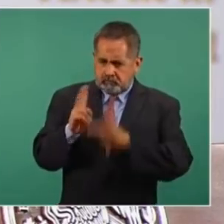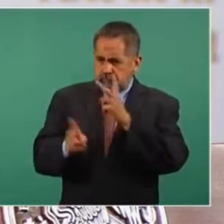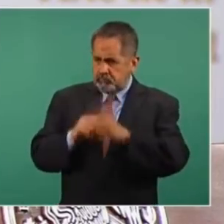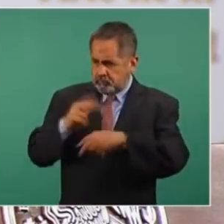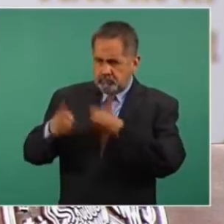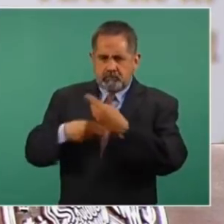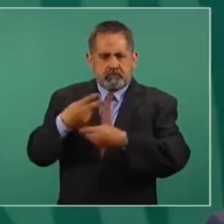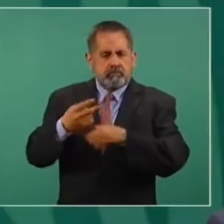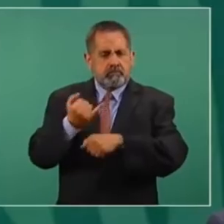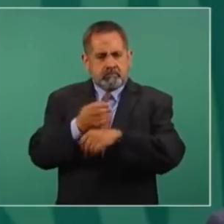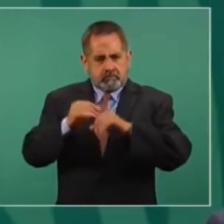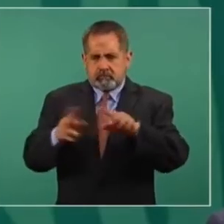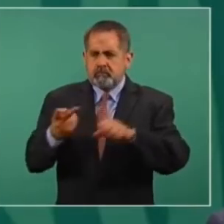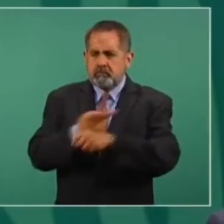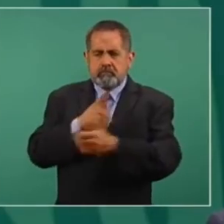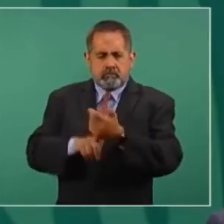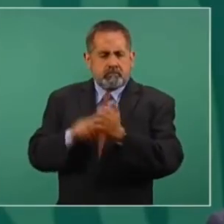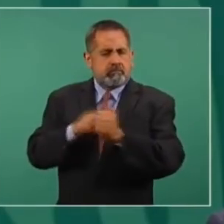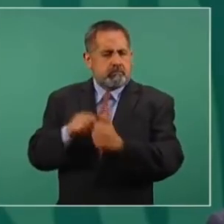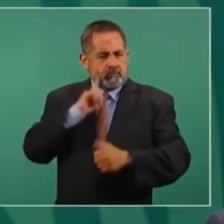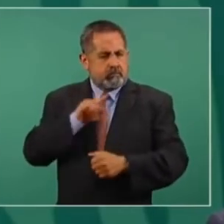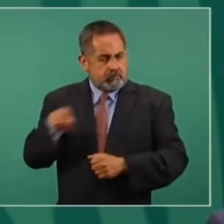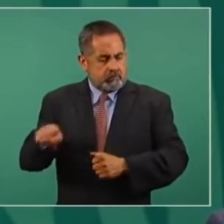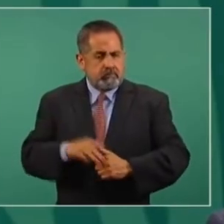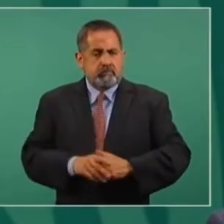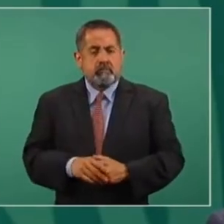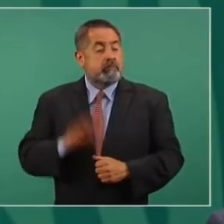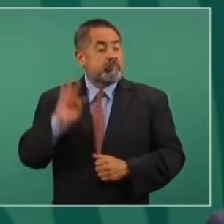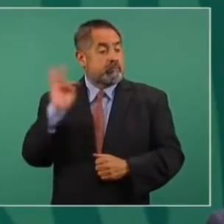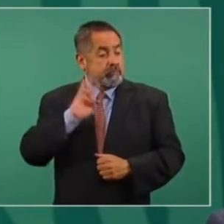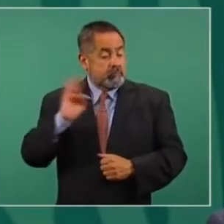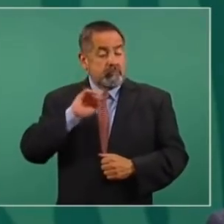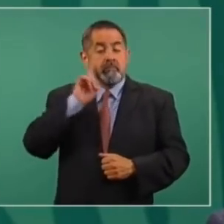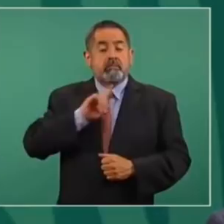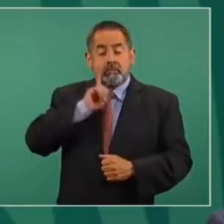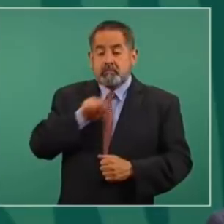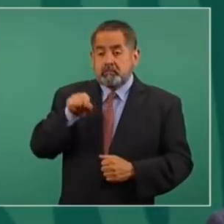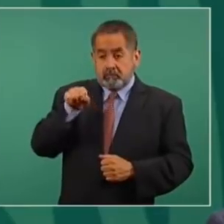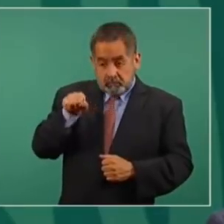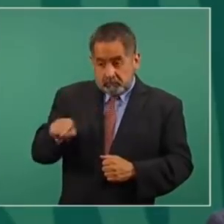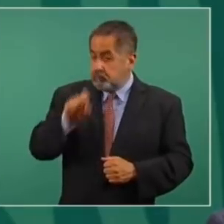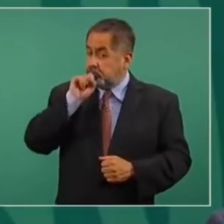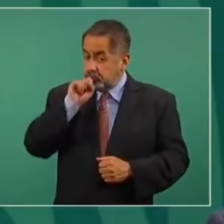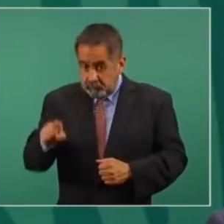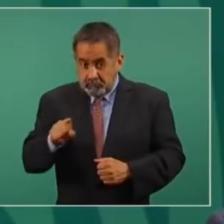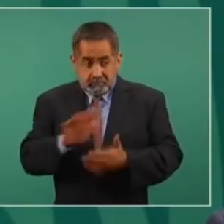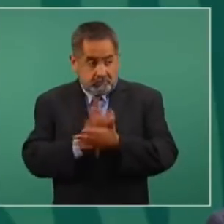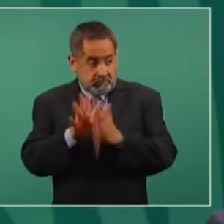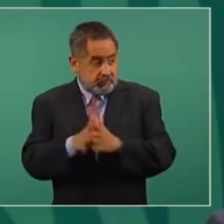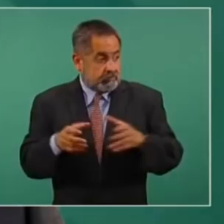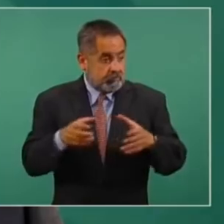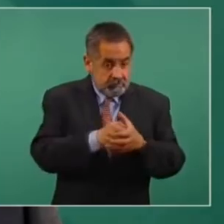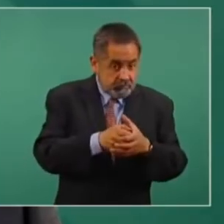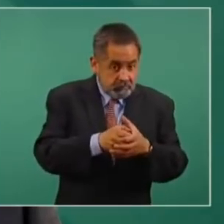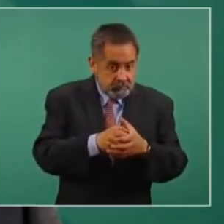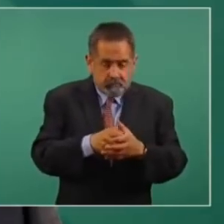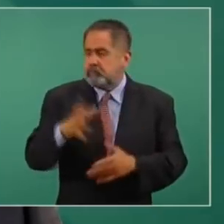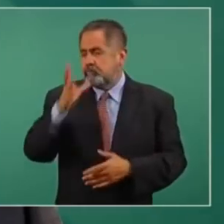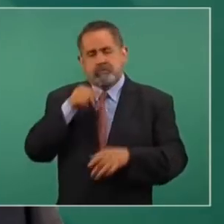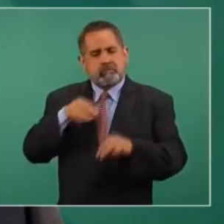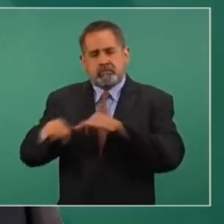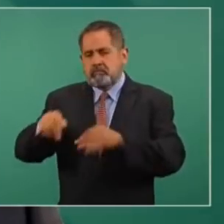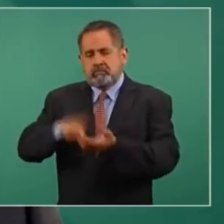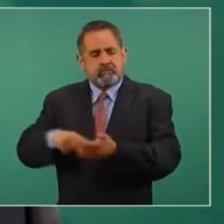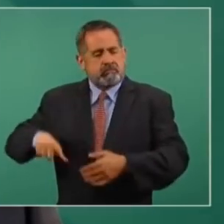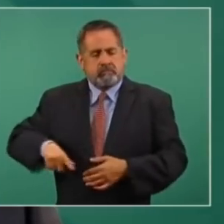a informar sobre esto. Si ella tuvo que ver, no puede trabajar en el gobierno